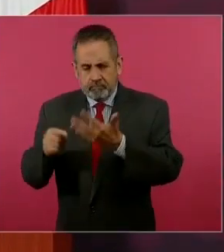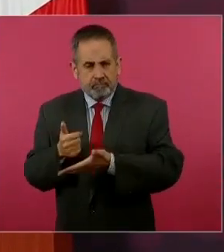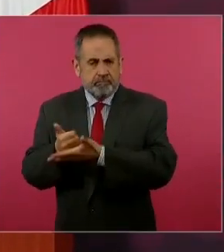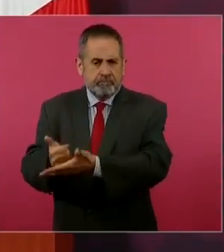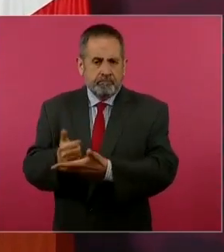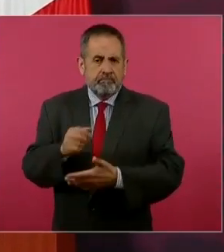casos. Gracias.